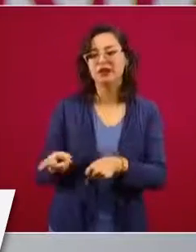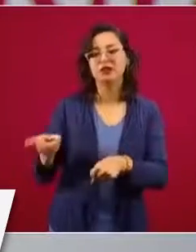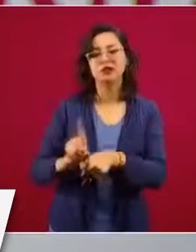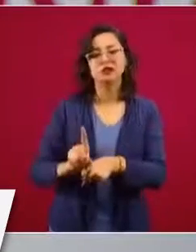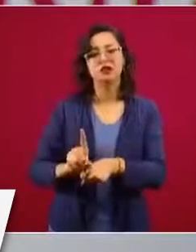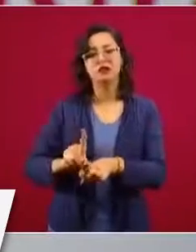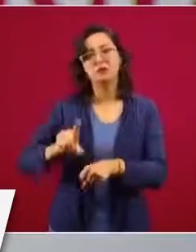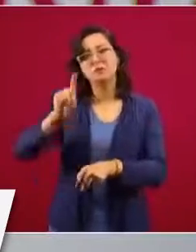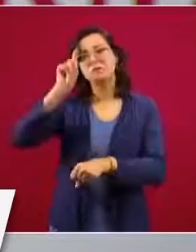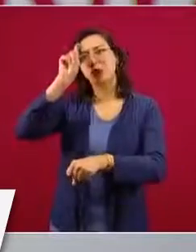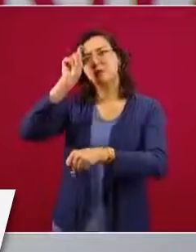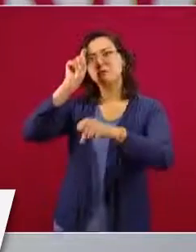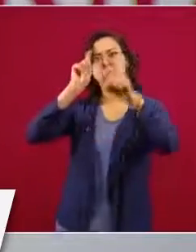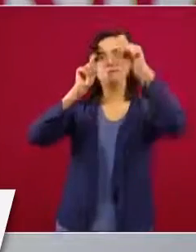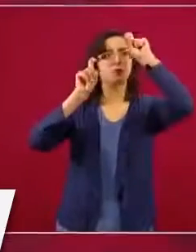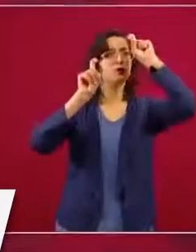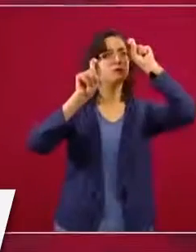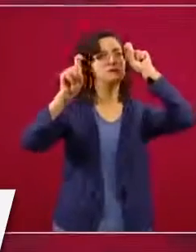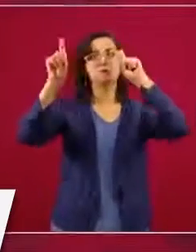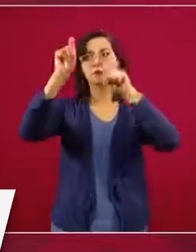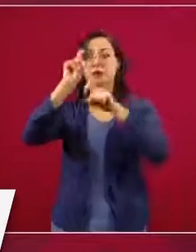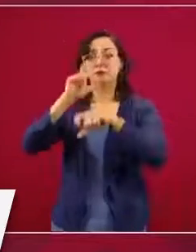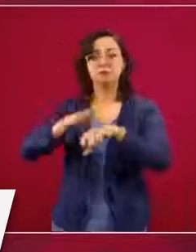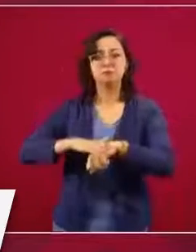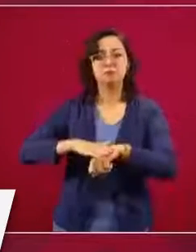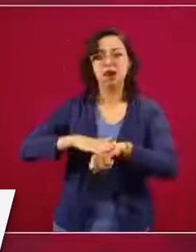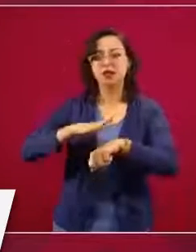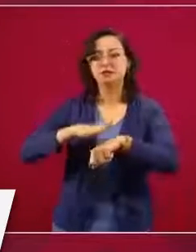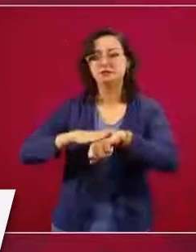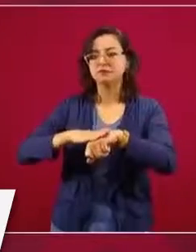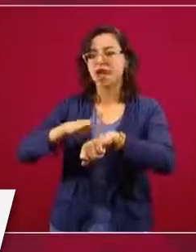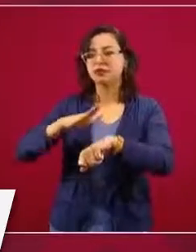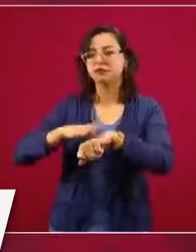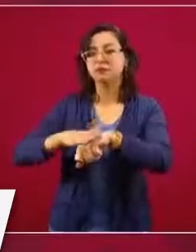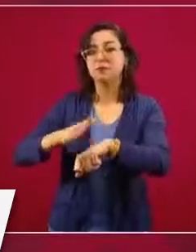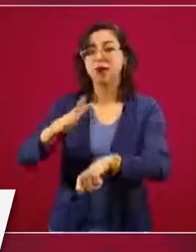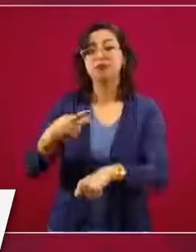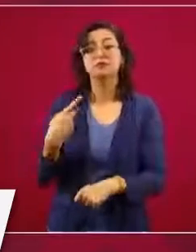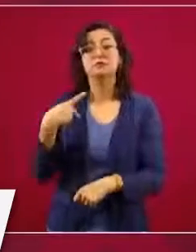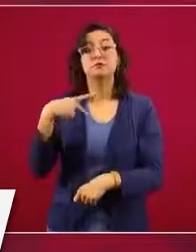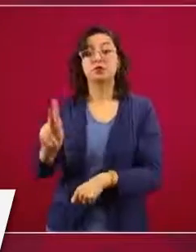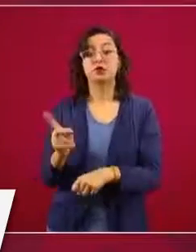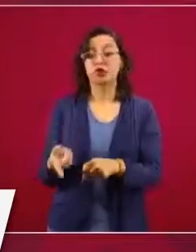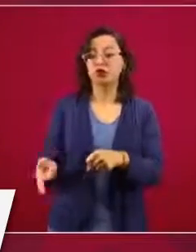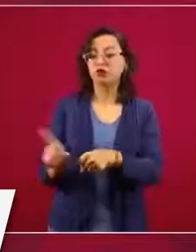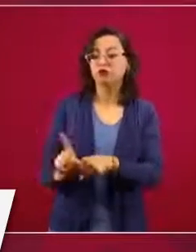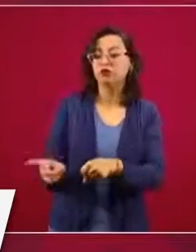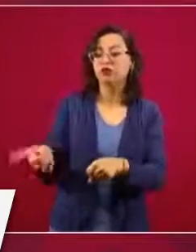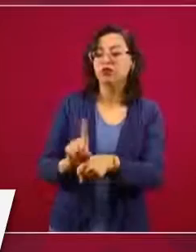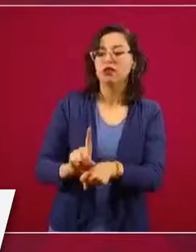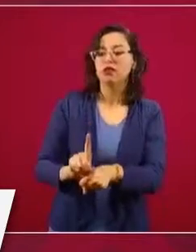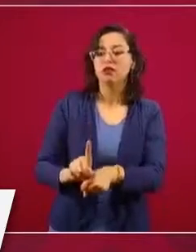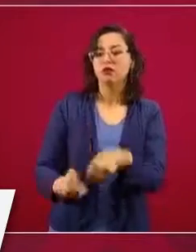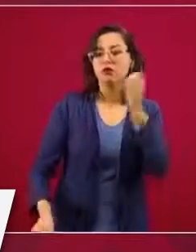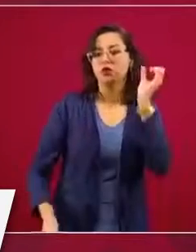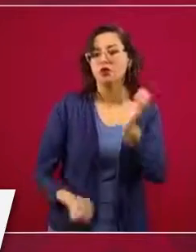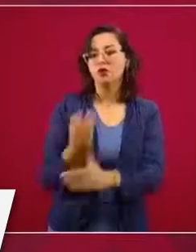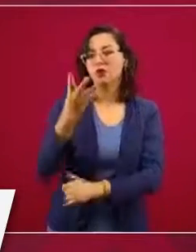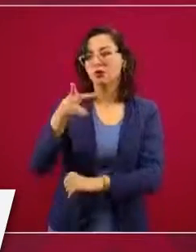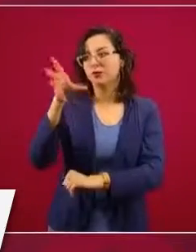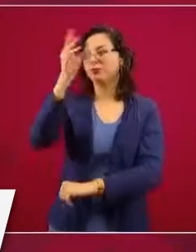y todos los días aprendemos algo. Lo que tenemos cierto